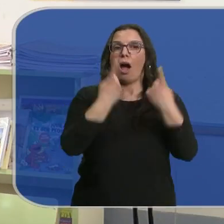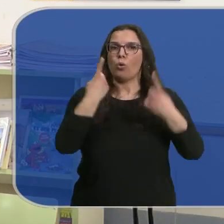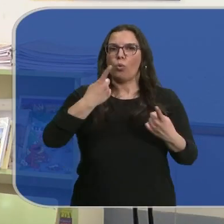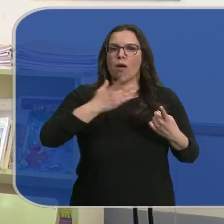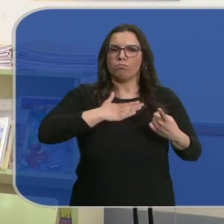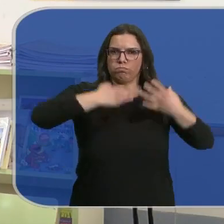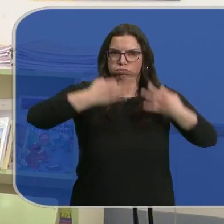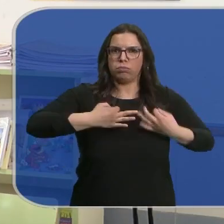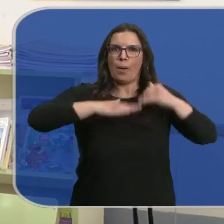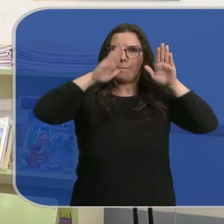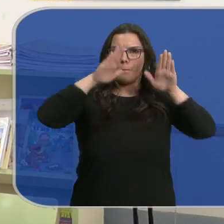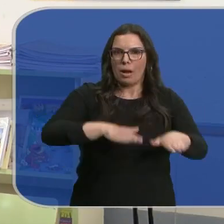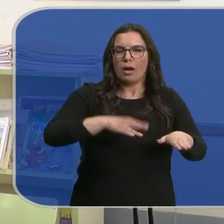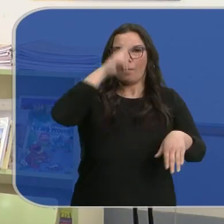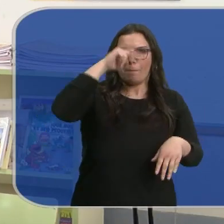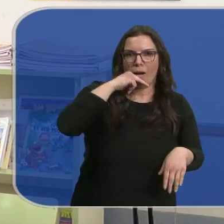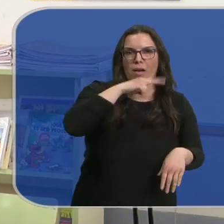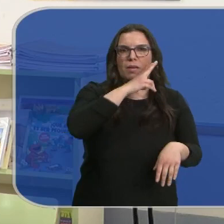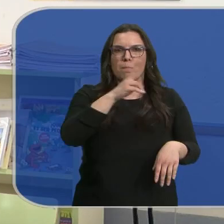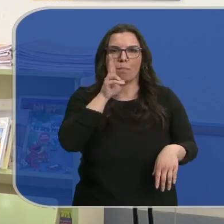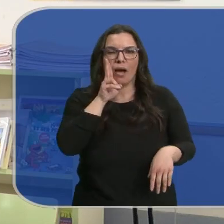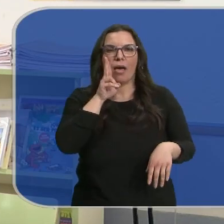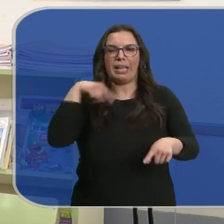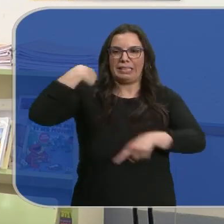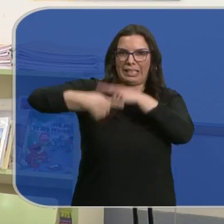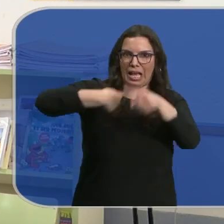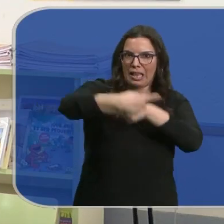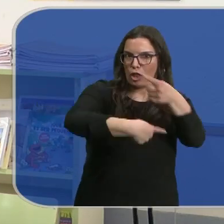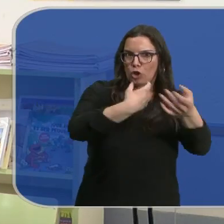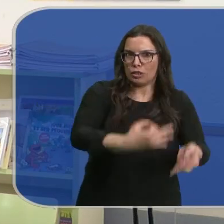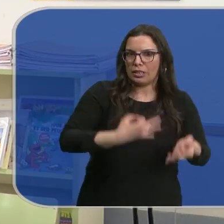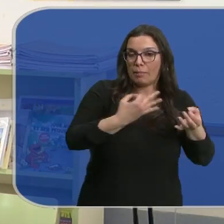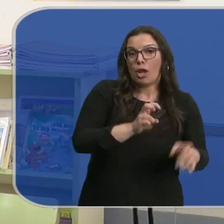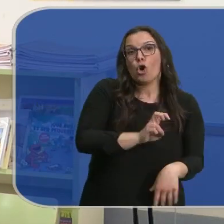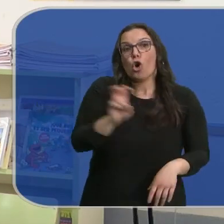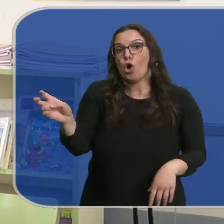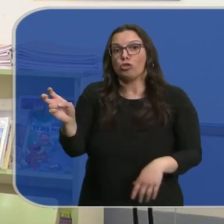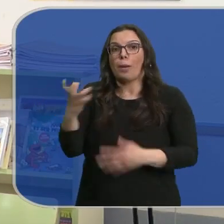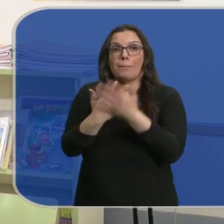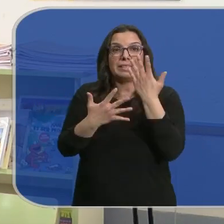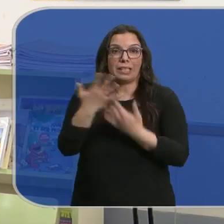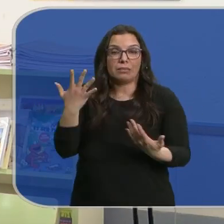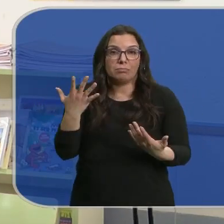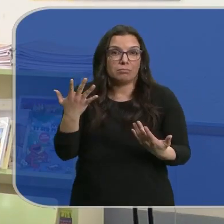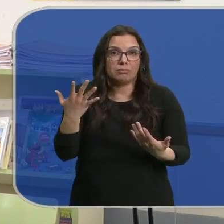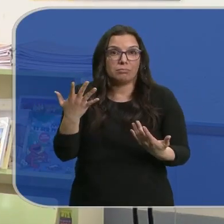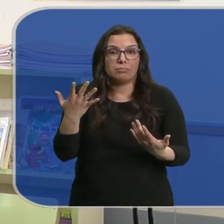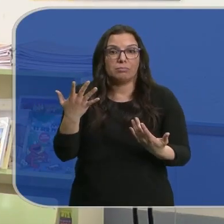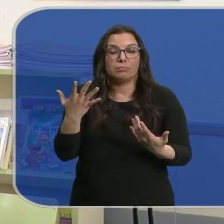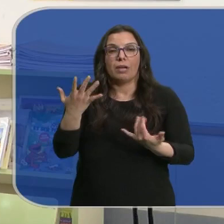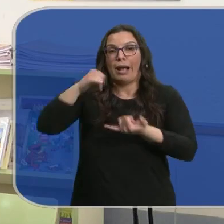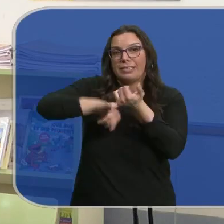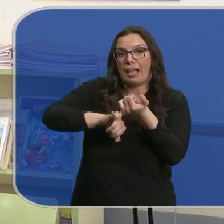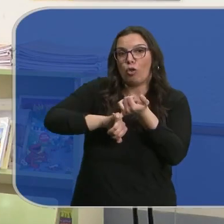musulmanes, padre, madre, y tradicionalmente han sido musulmanes, como algunas mixtas, pues que se han